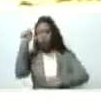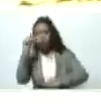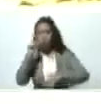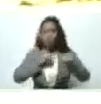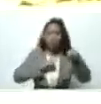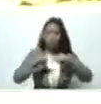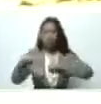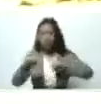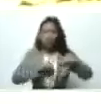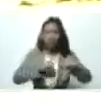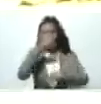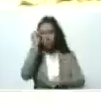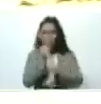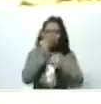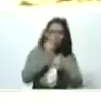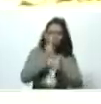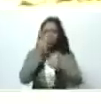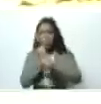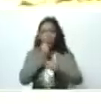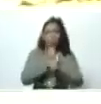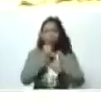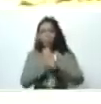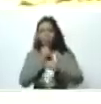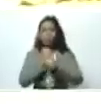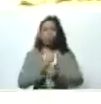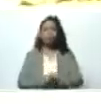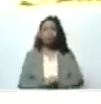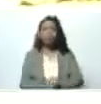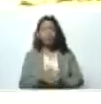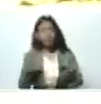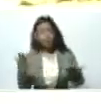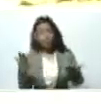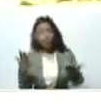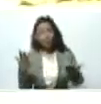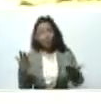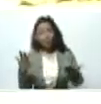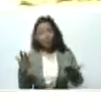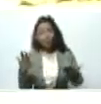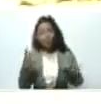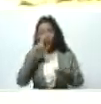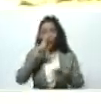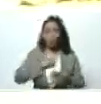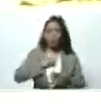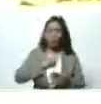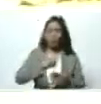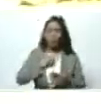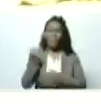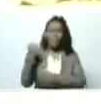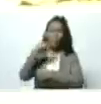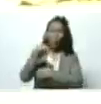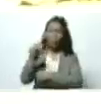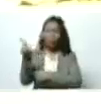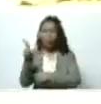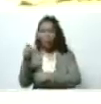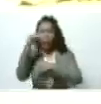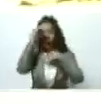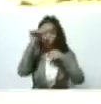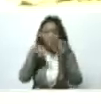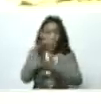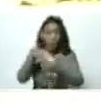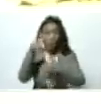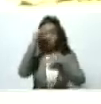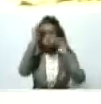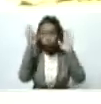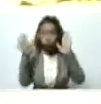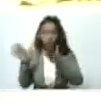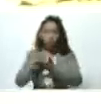Maduro, pin, pum, pa. Ah, y el enemigo en la lona, y los problemas atendiéndolos. Pin, pum,